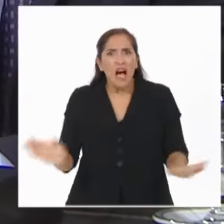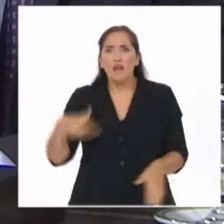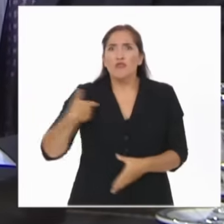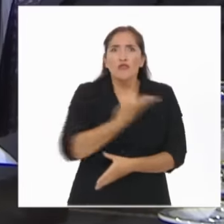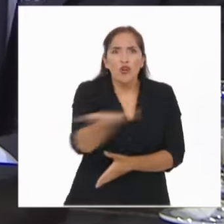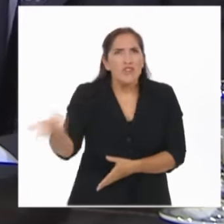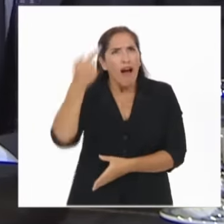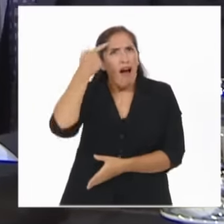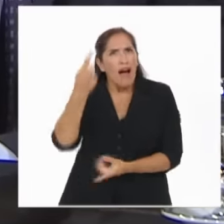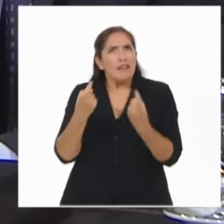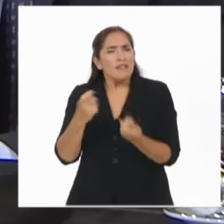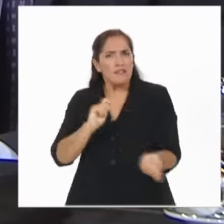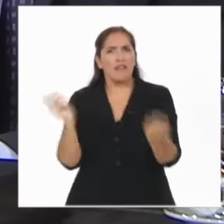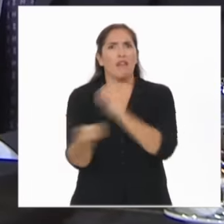sociedad.